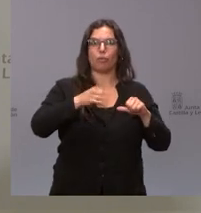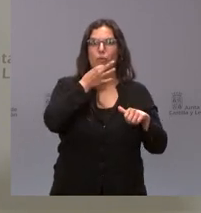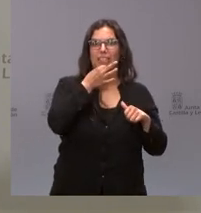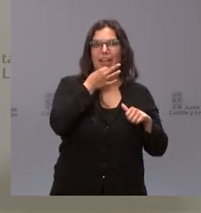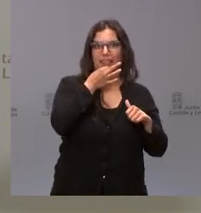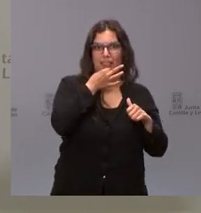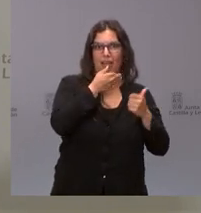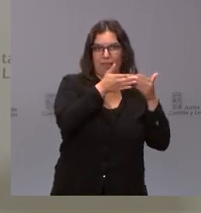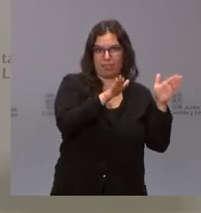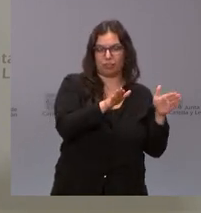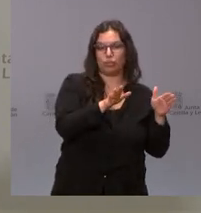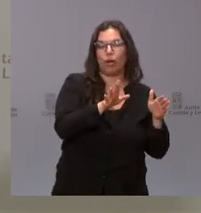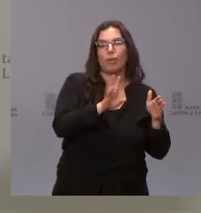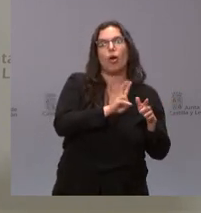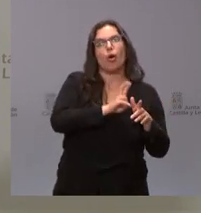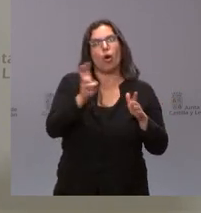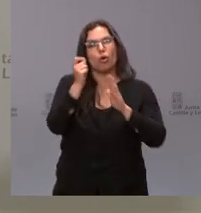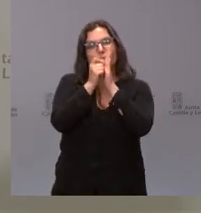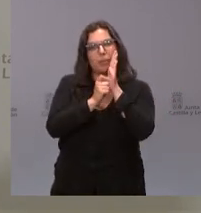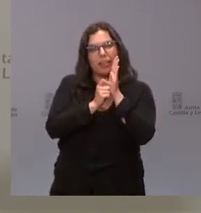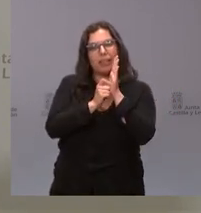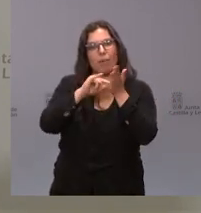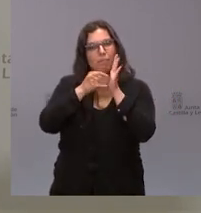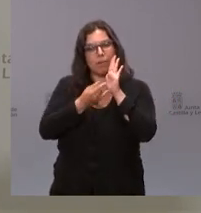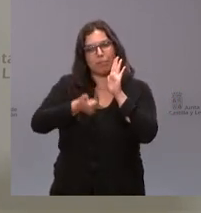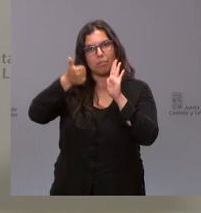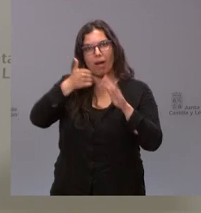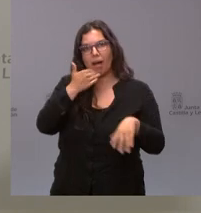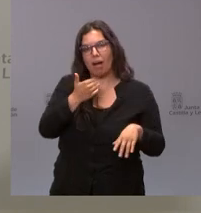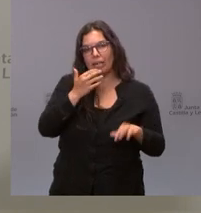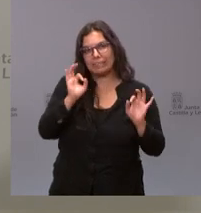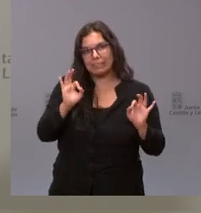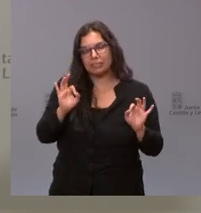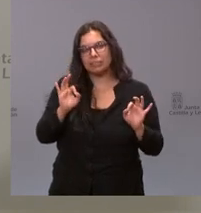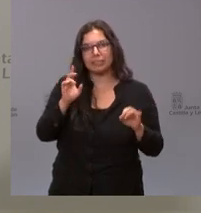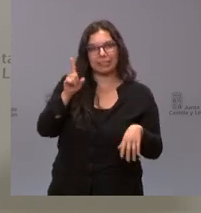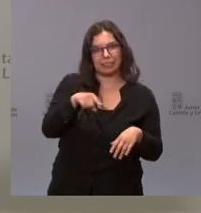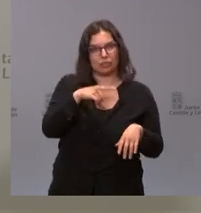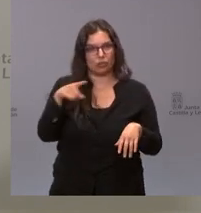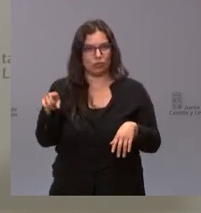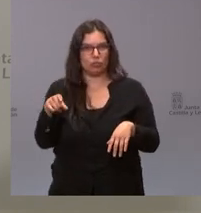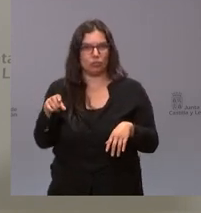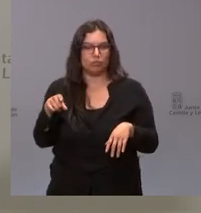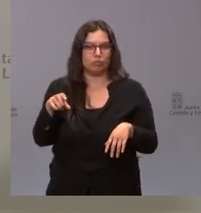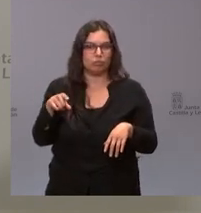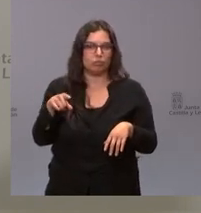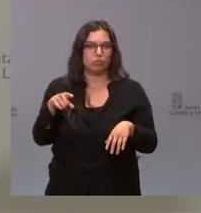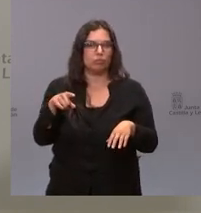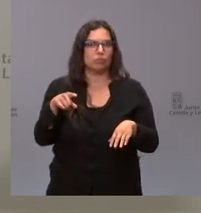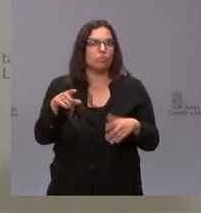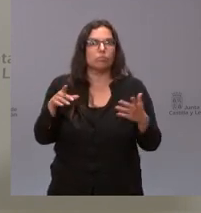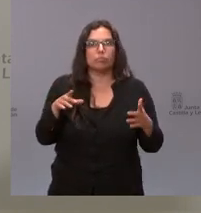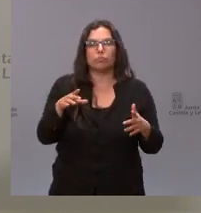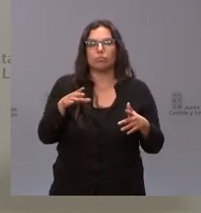si podría detallar qué otras medidas va a incluir ese plan concretamente en lo que se pueda pueda ser